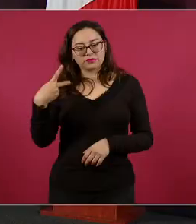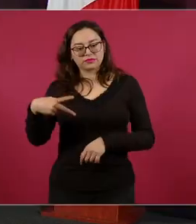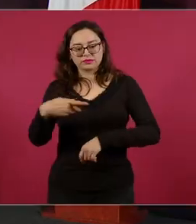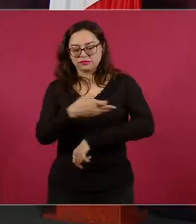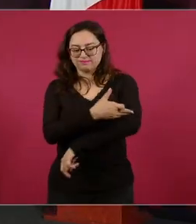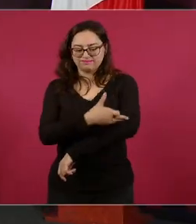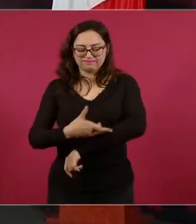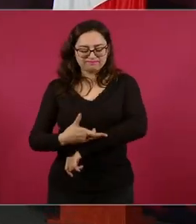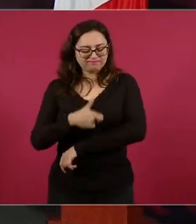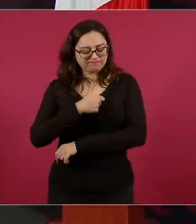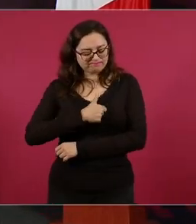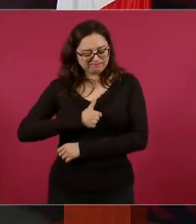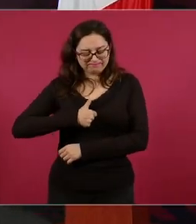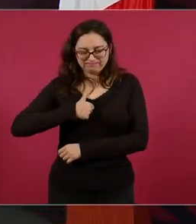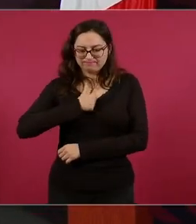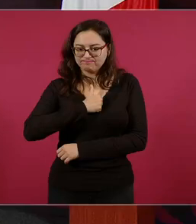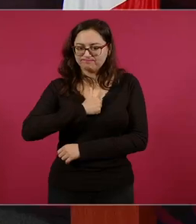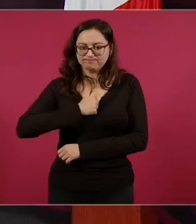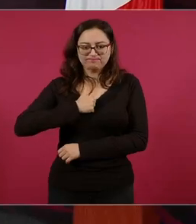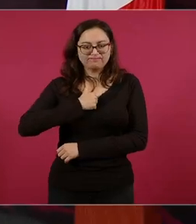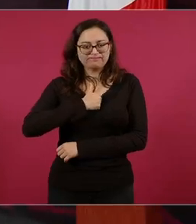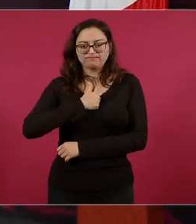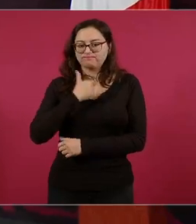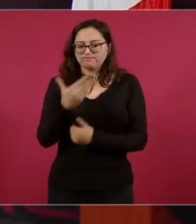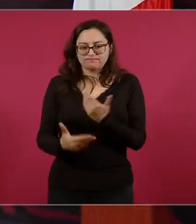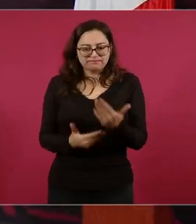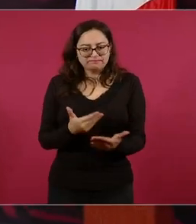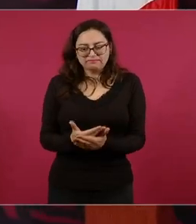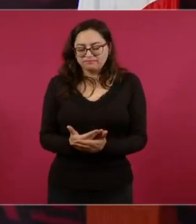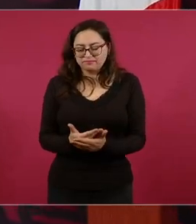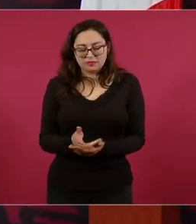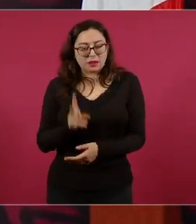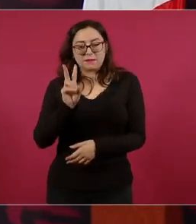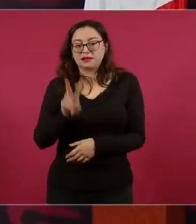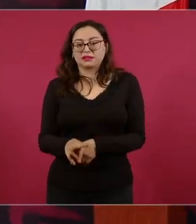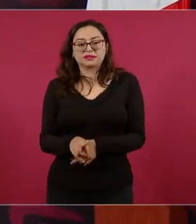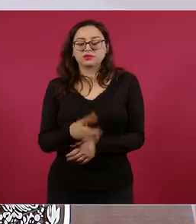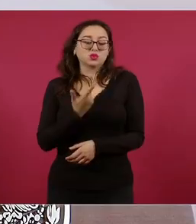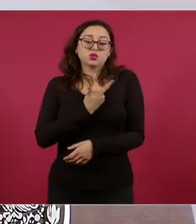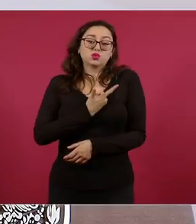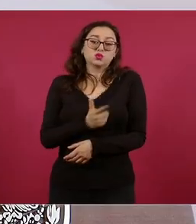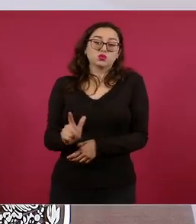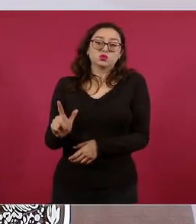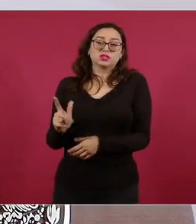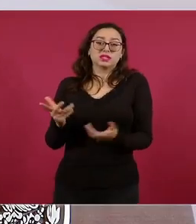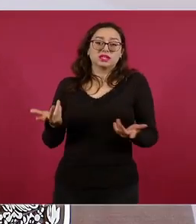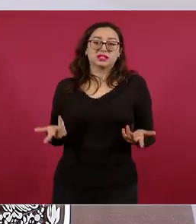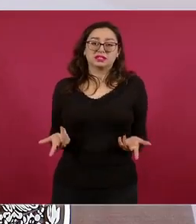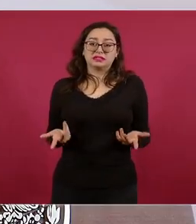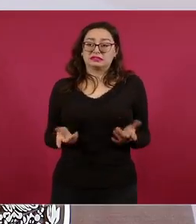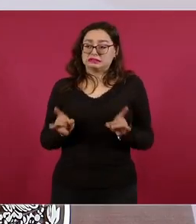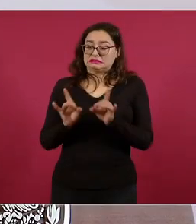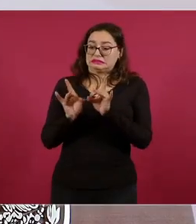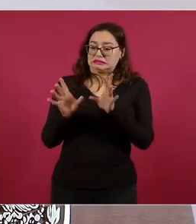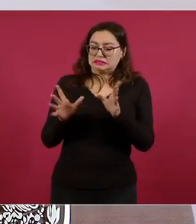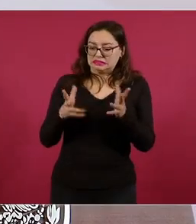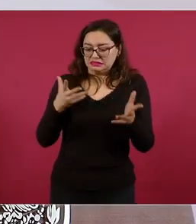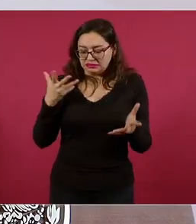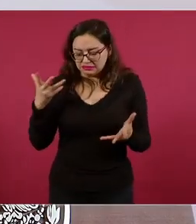familiares muy lamentable no quisiéramos que esto sucediera y estamos ya